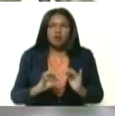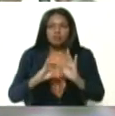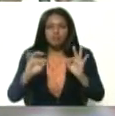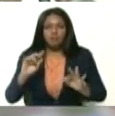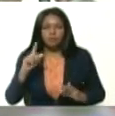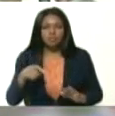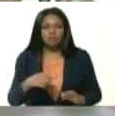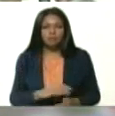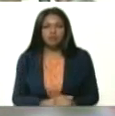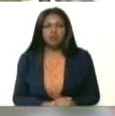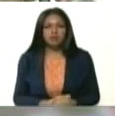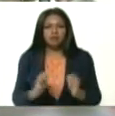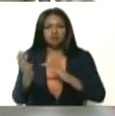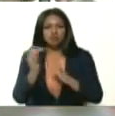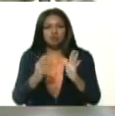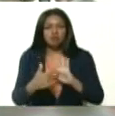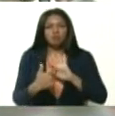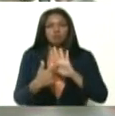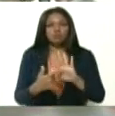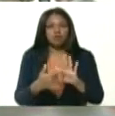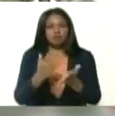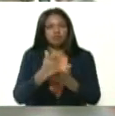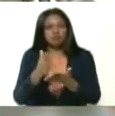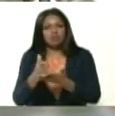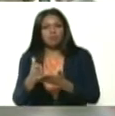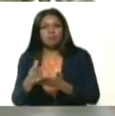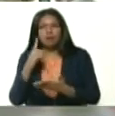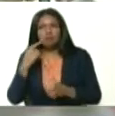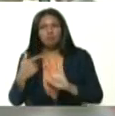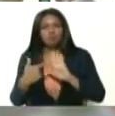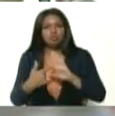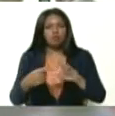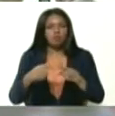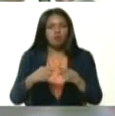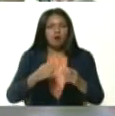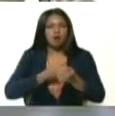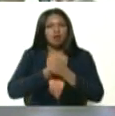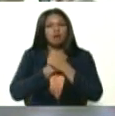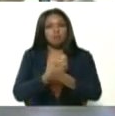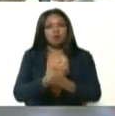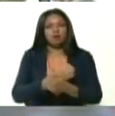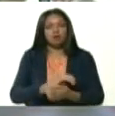Jesús les está mostrando antes de nada que son dignos de ser amados.